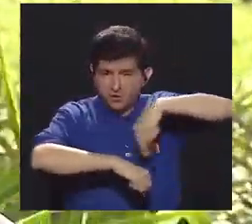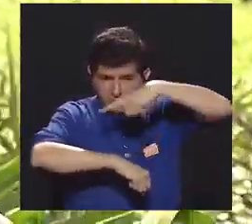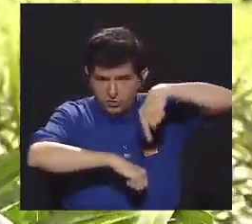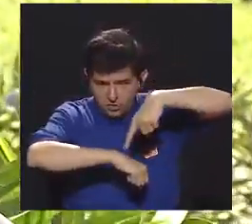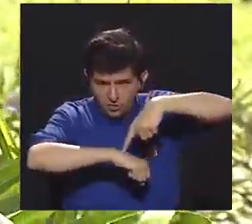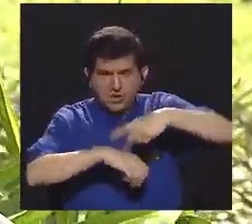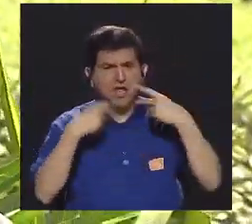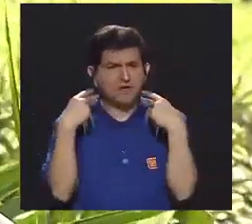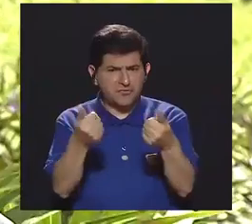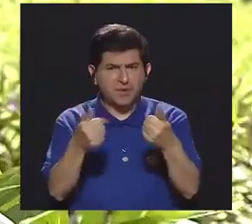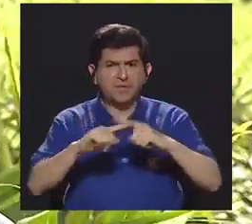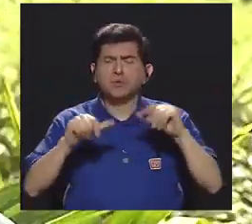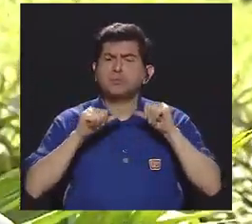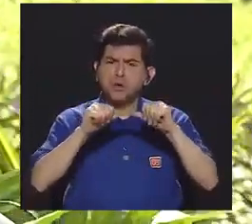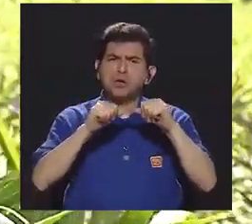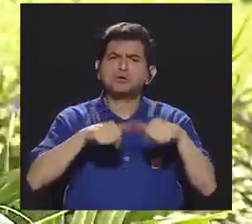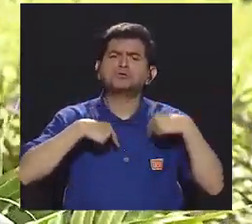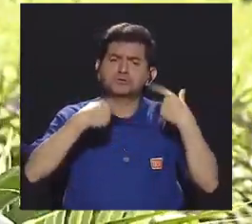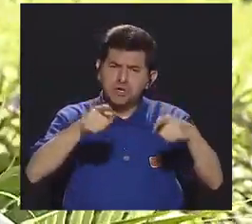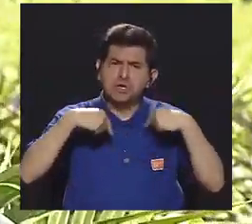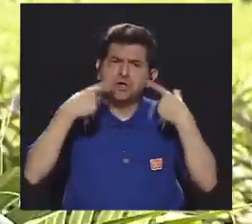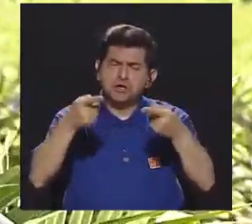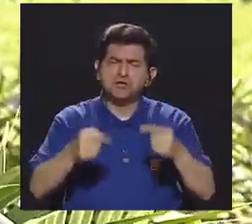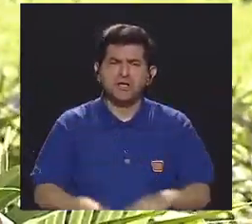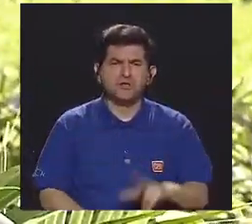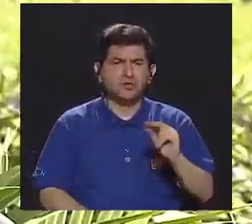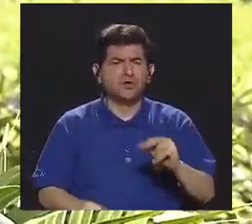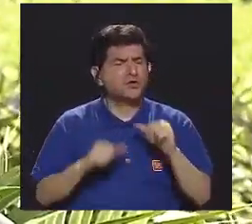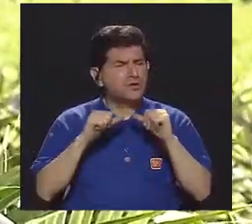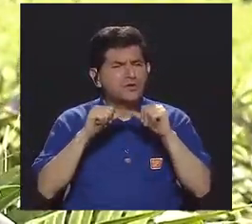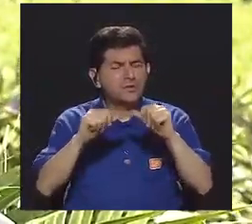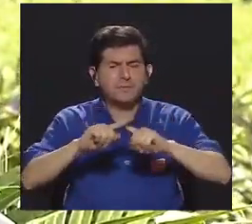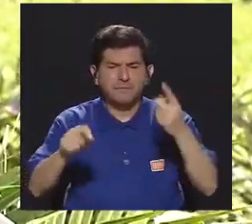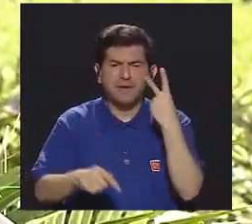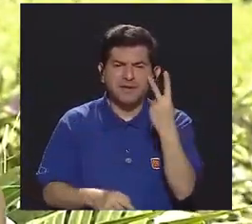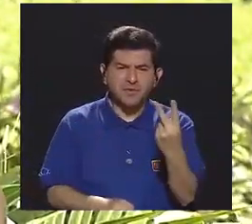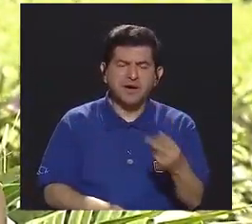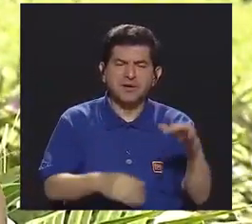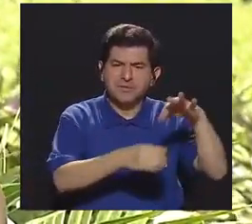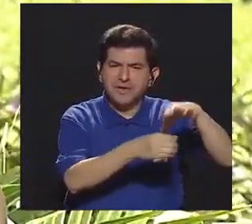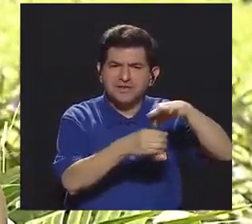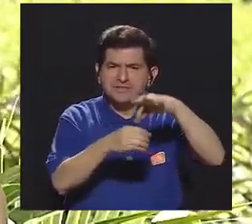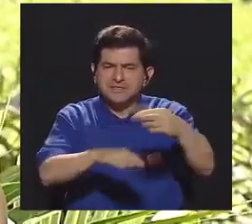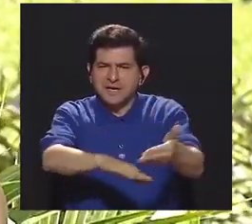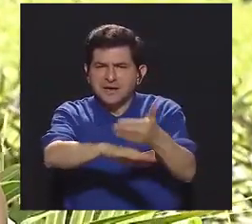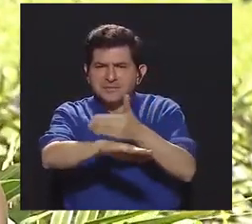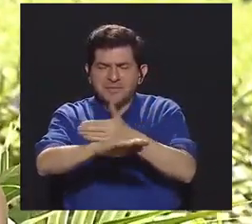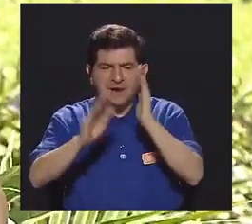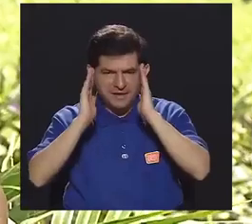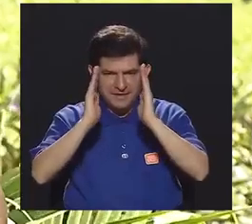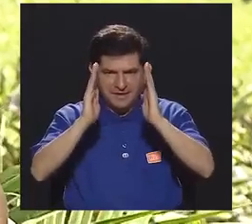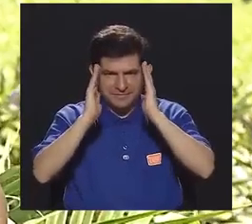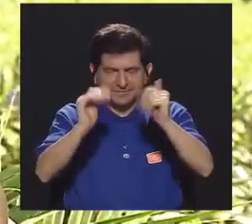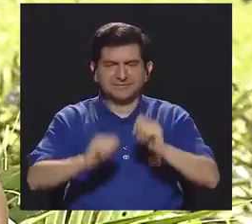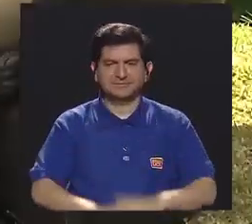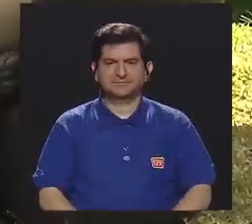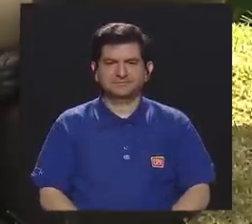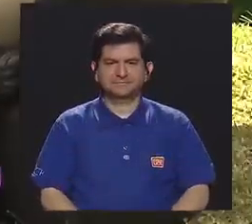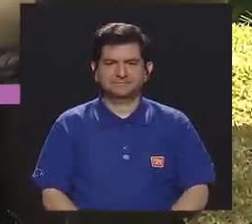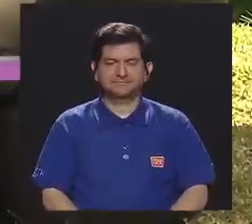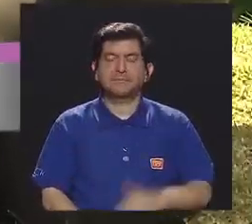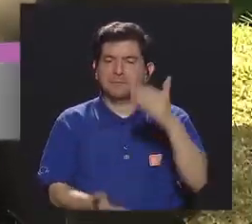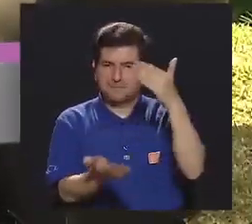de manera rápida, siguieron yendo después, no tan a menudo, pero sí a ver cómo iba la huerta y cómo se les daba el seguimiento.